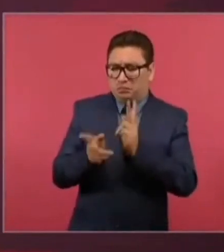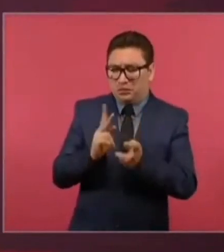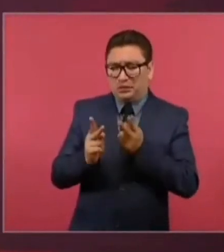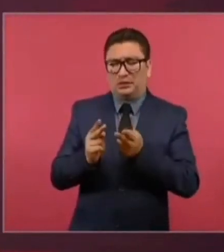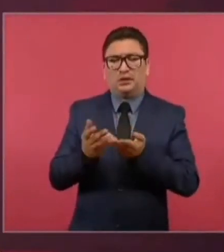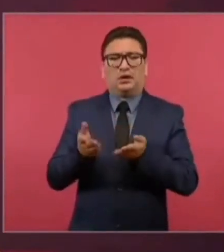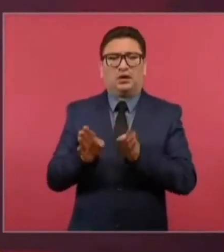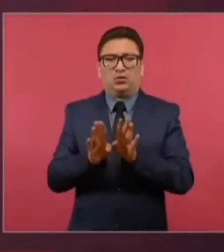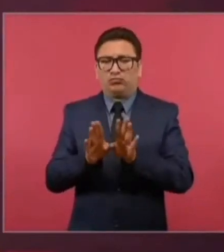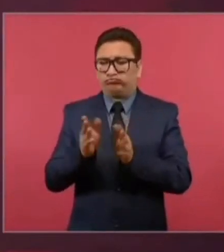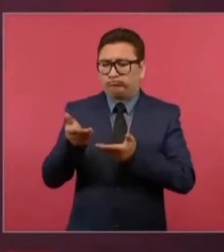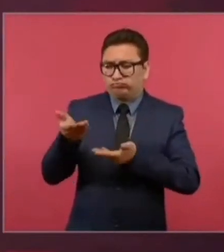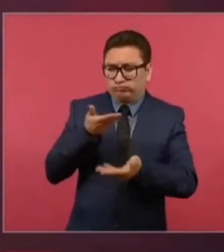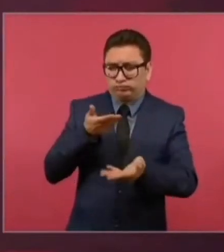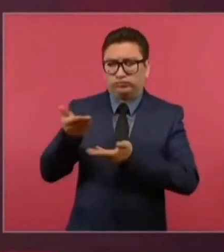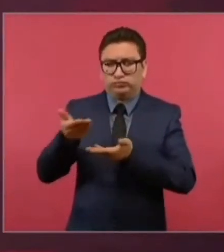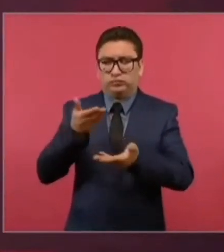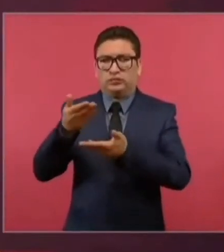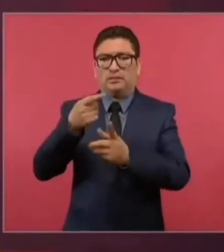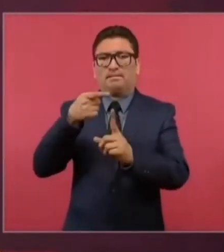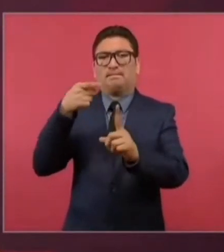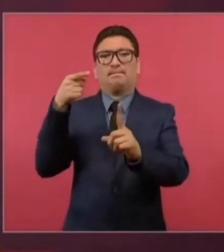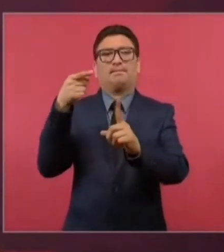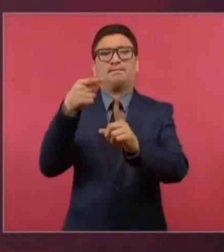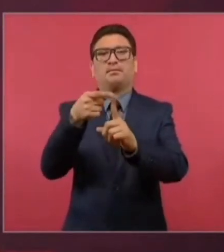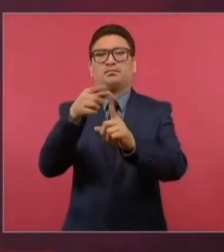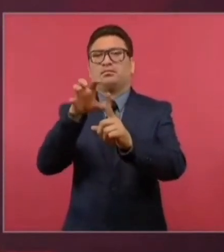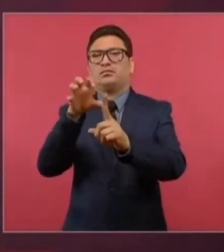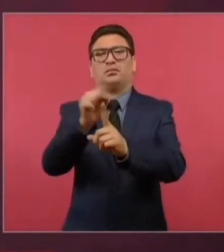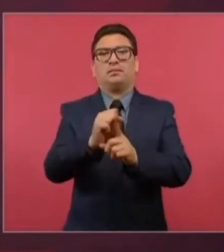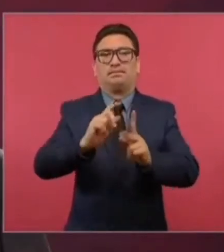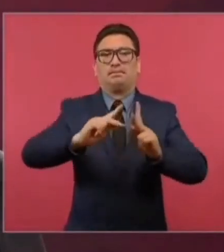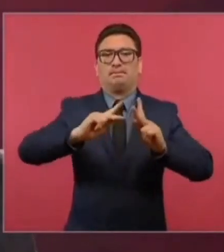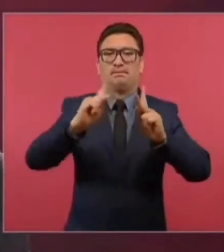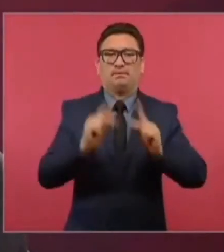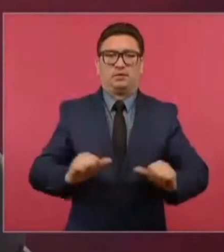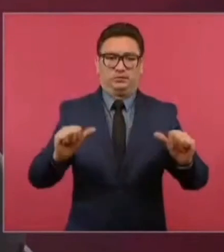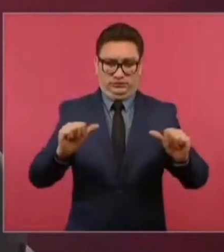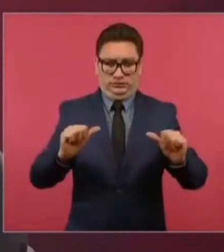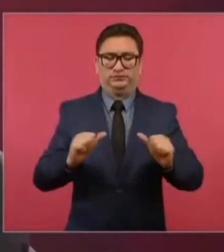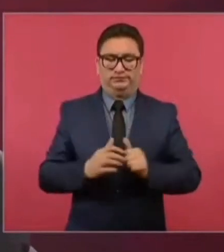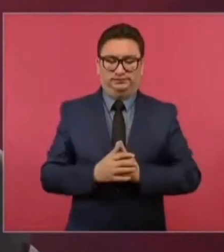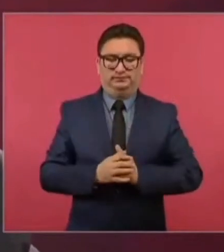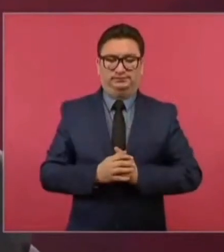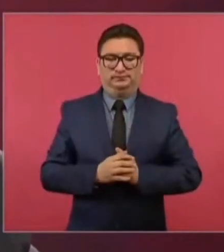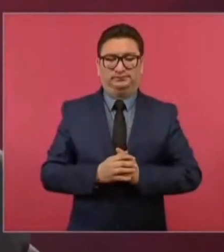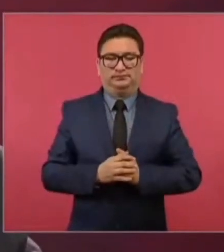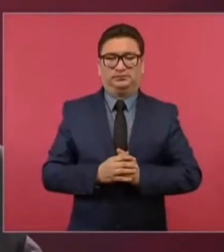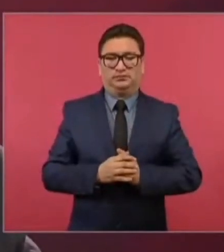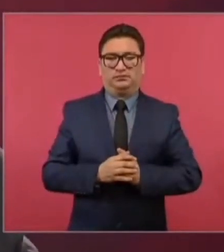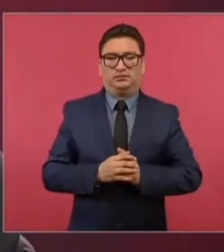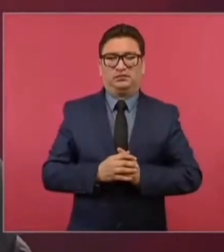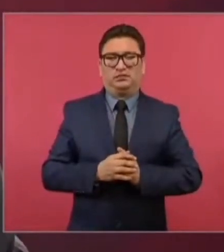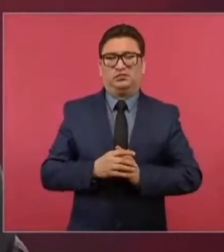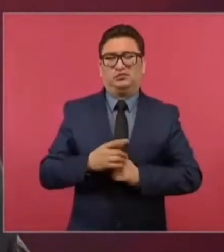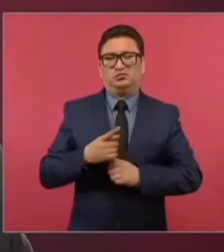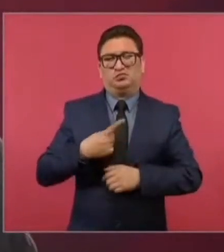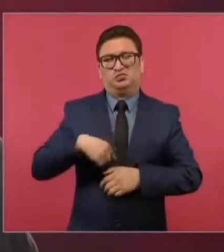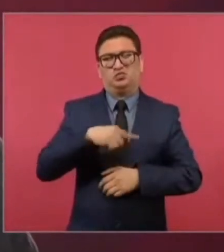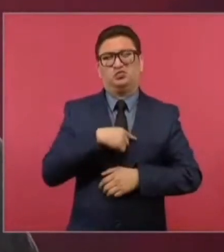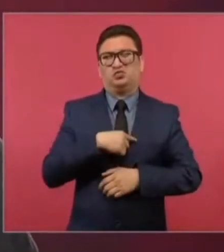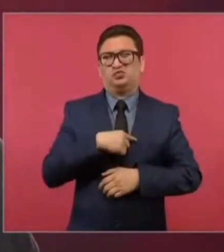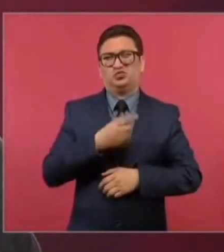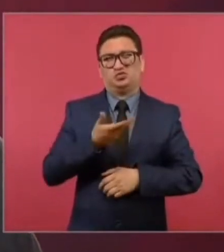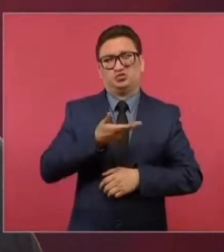para conseguir la paz. Entonces, no queremos acostumbrarnos